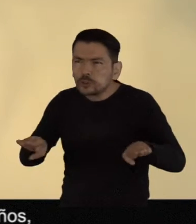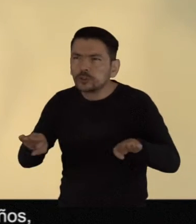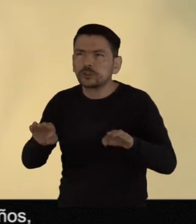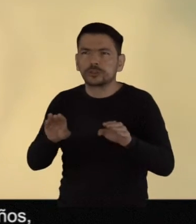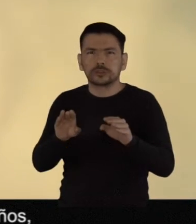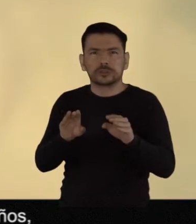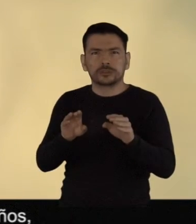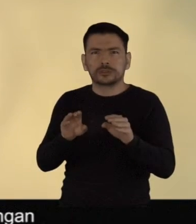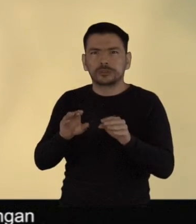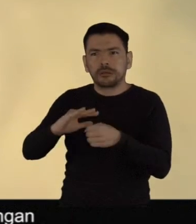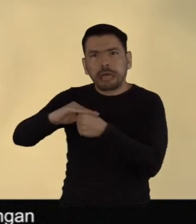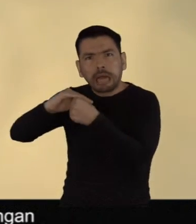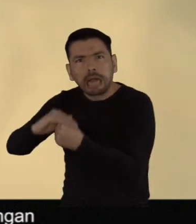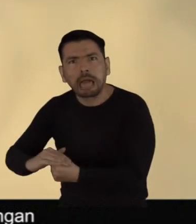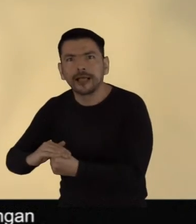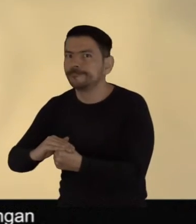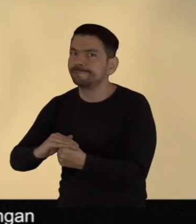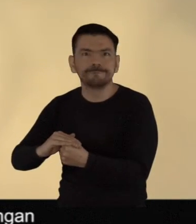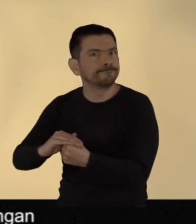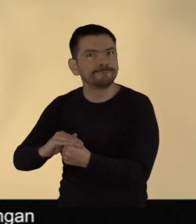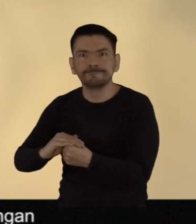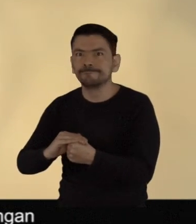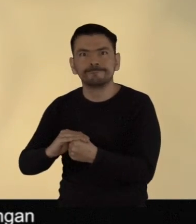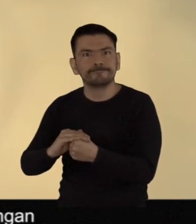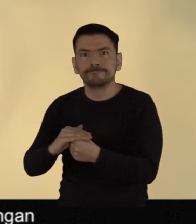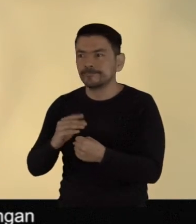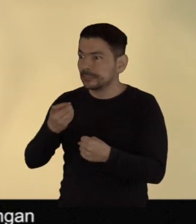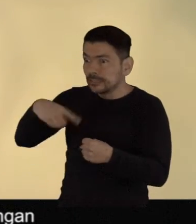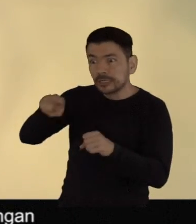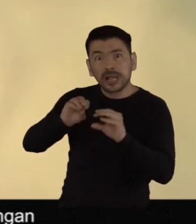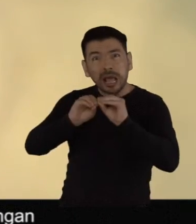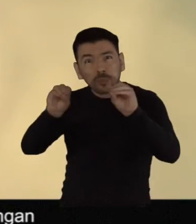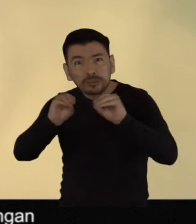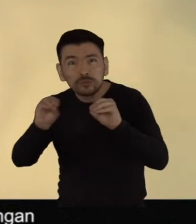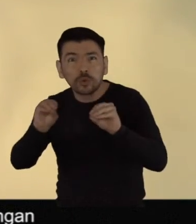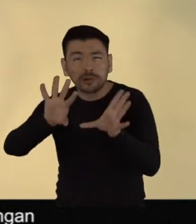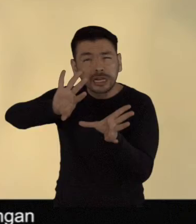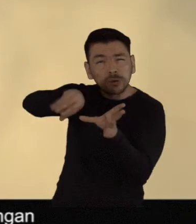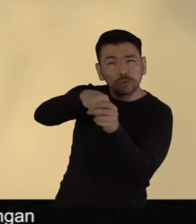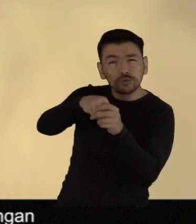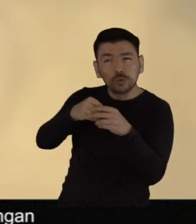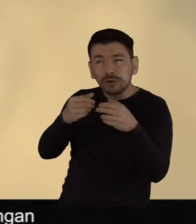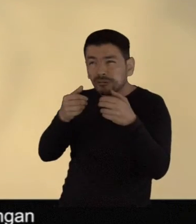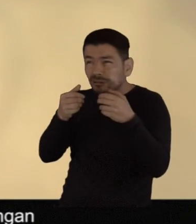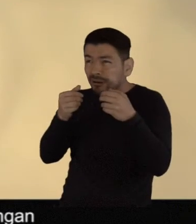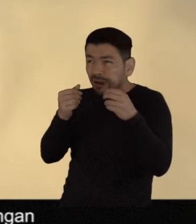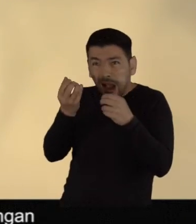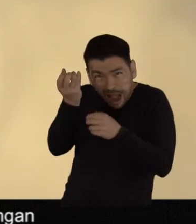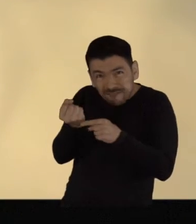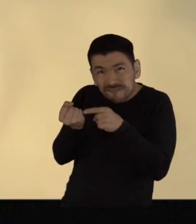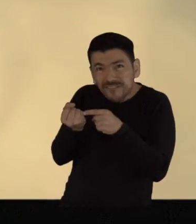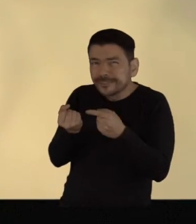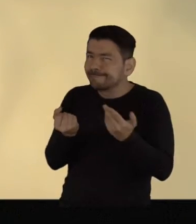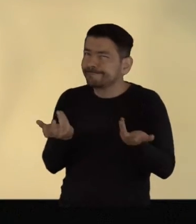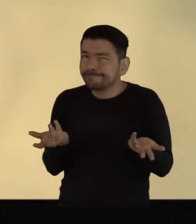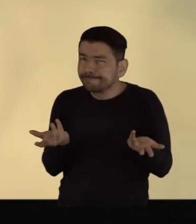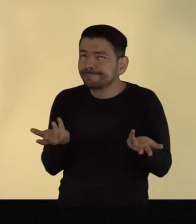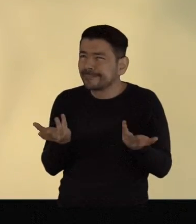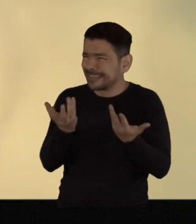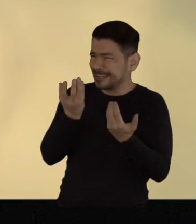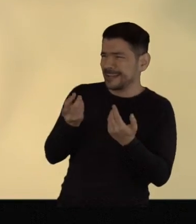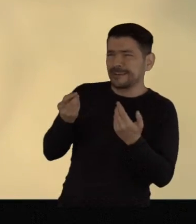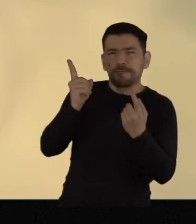discriminación ninguna. En especial, nos preocupa que tengan acceso a la educación inclusiva con